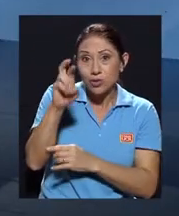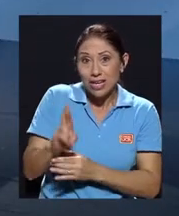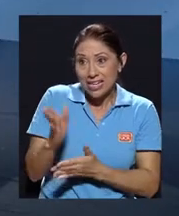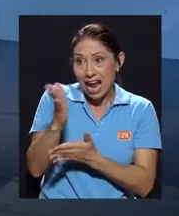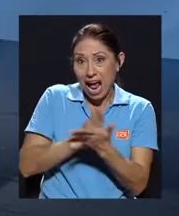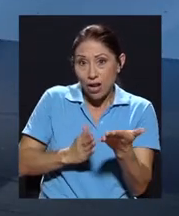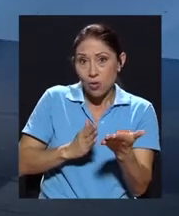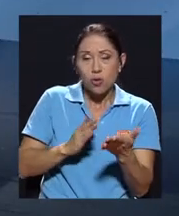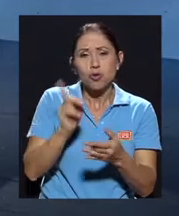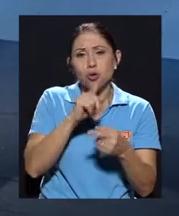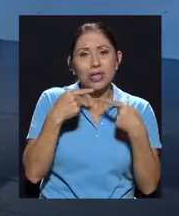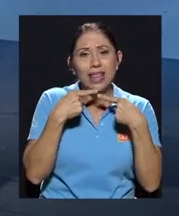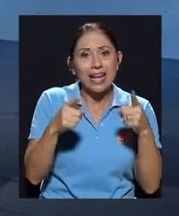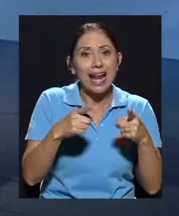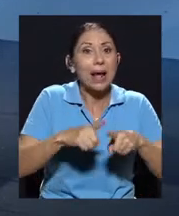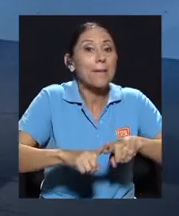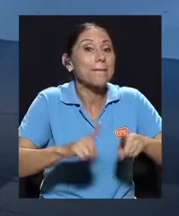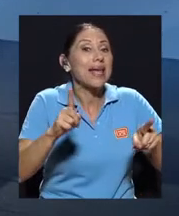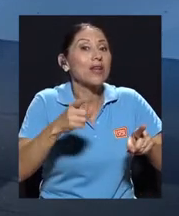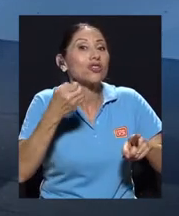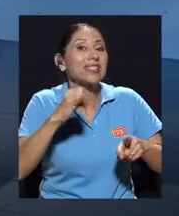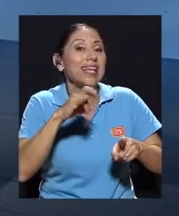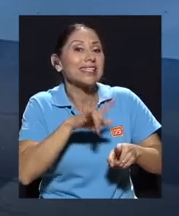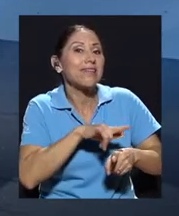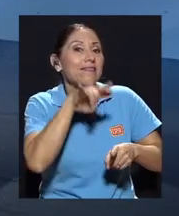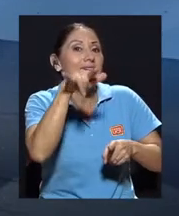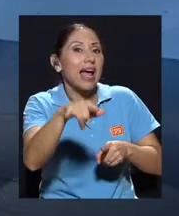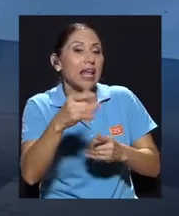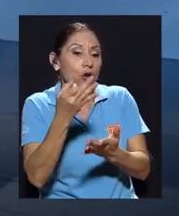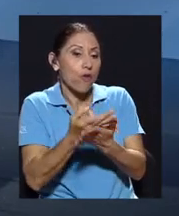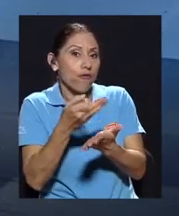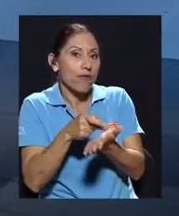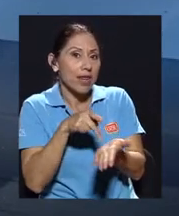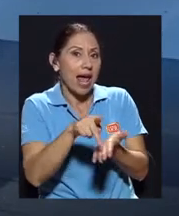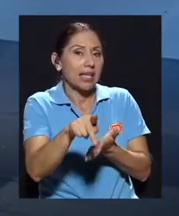viaje financiado por un tercero, ahí sí se tiene que declarar. ¿Cuál es la idea de eso?